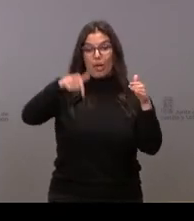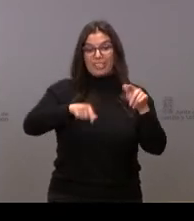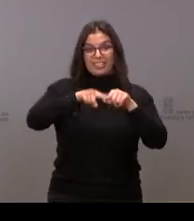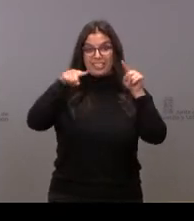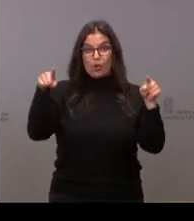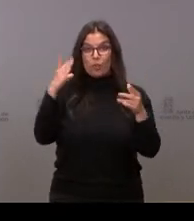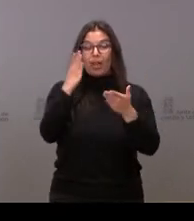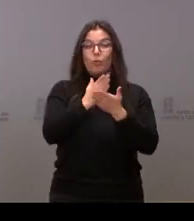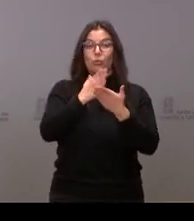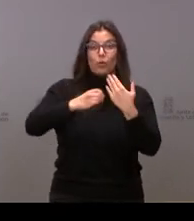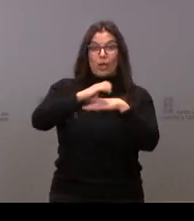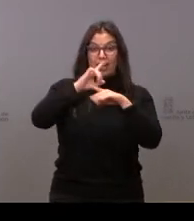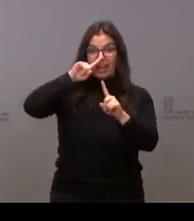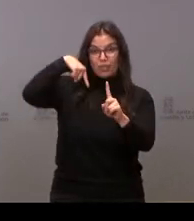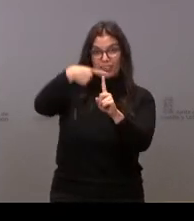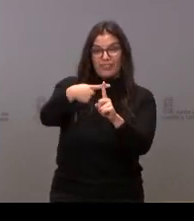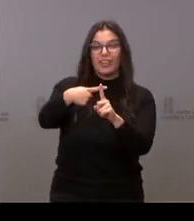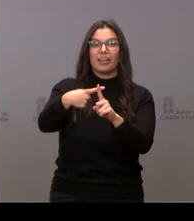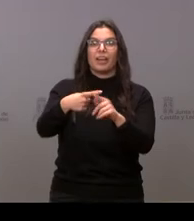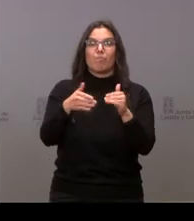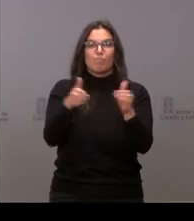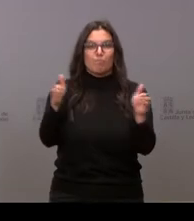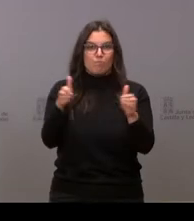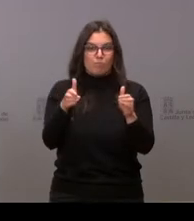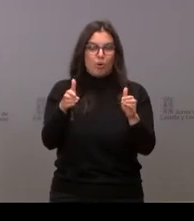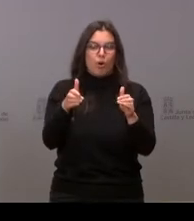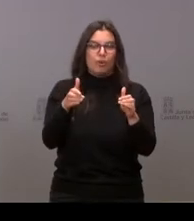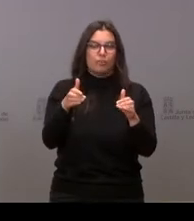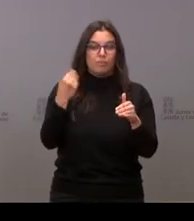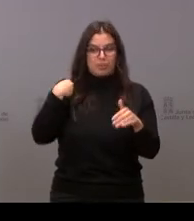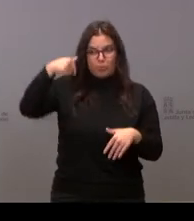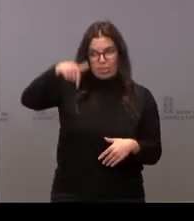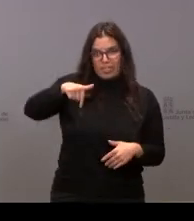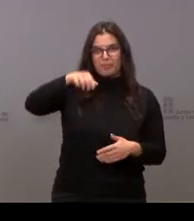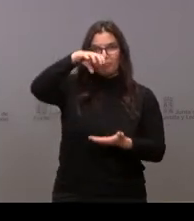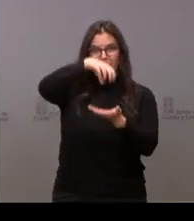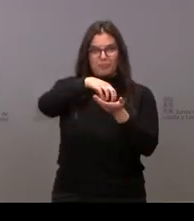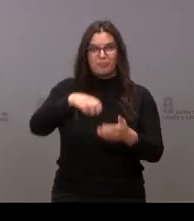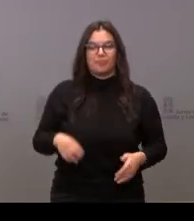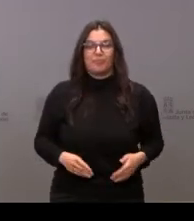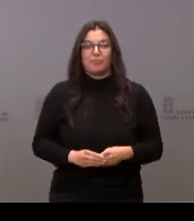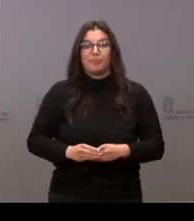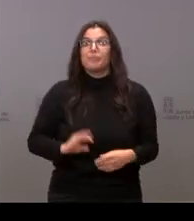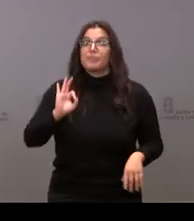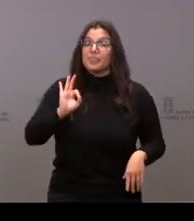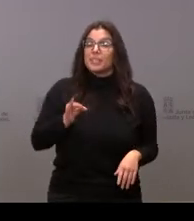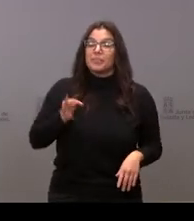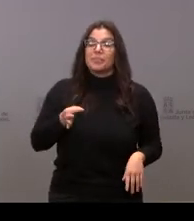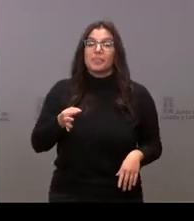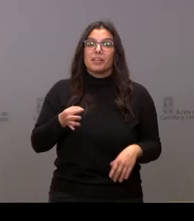el próximo curso, en su comienzo, en este mismo campus. Es verdad que hay